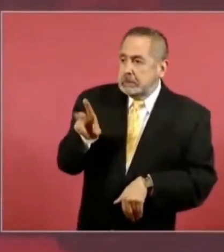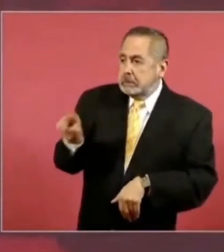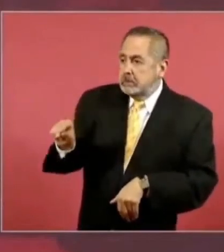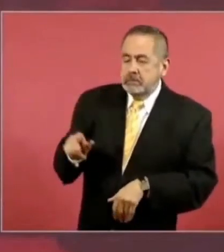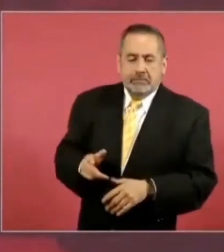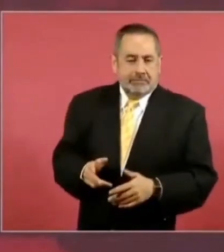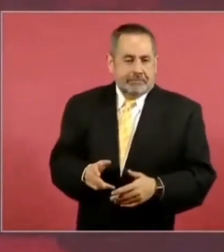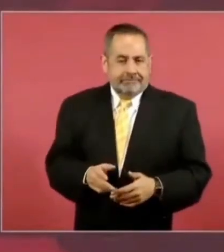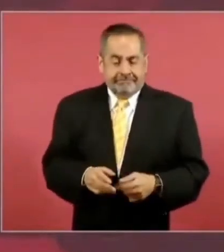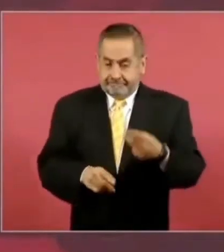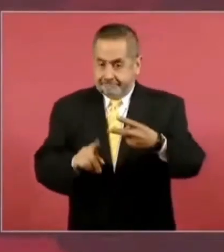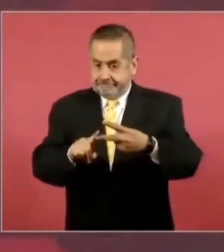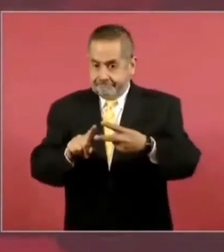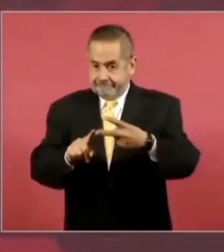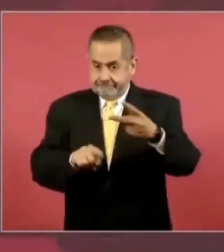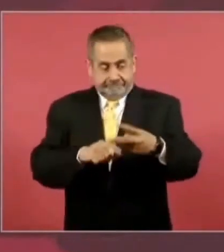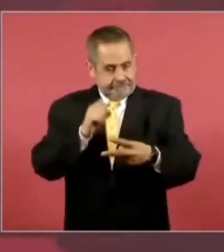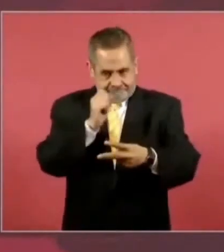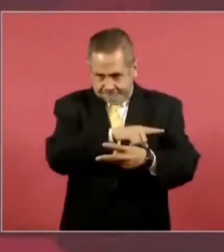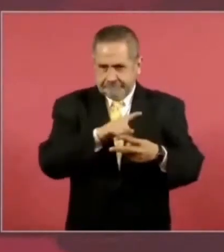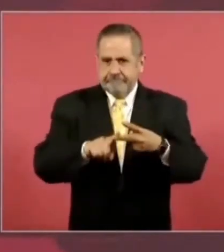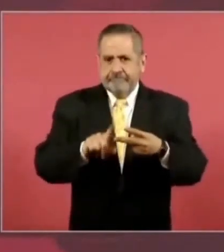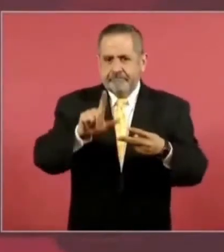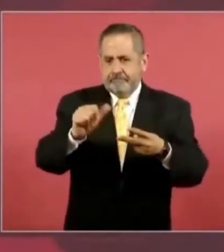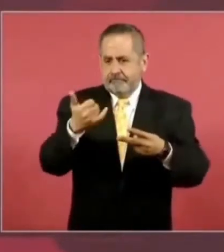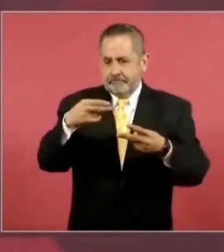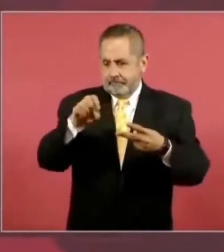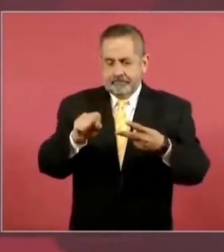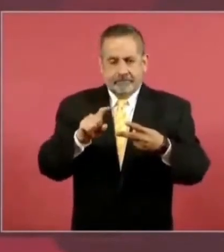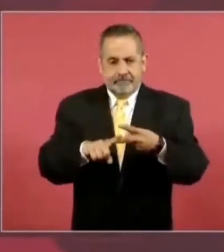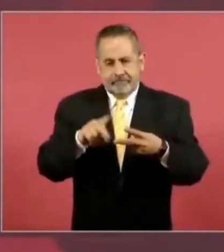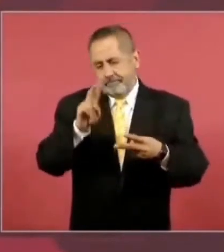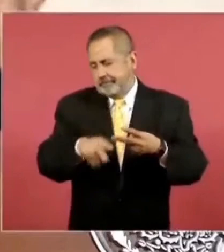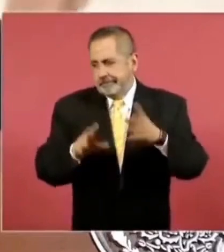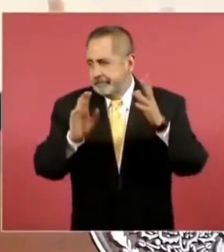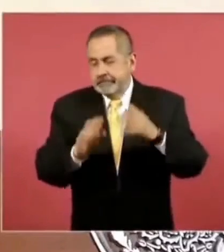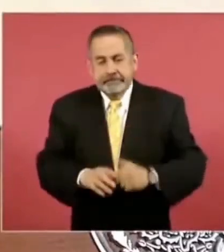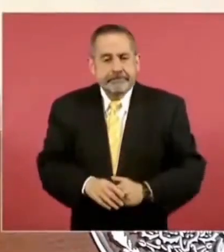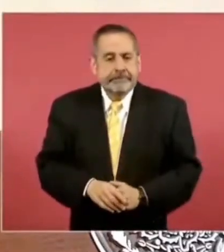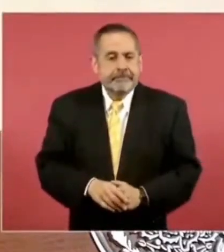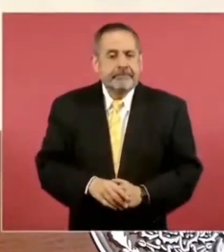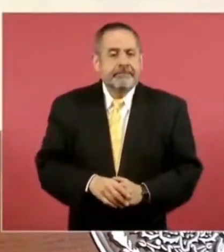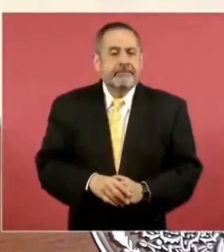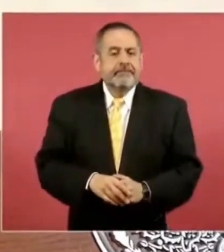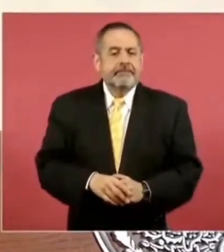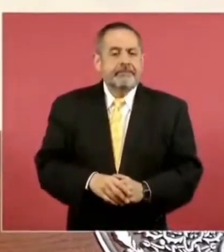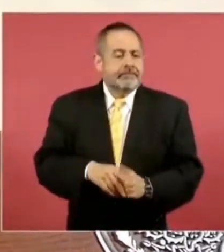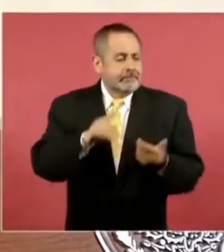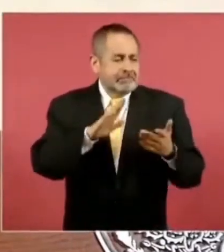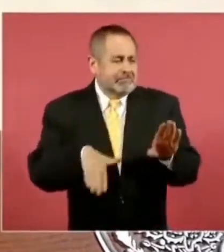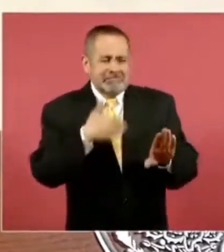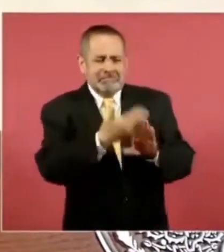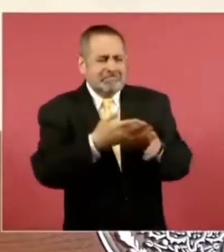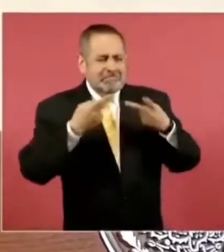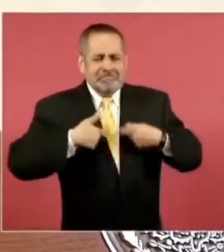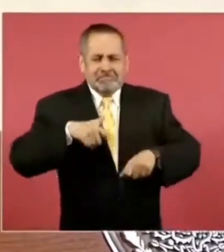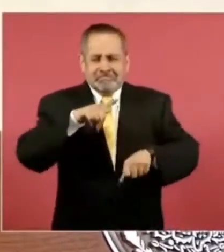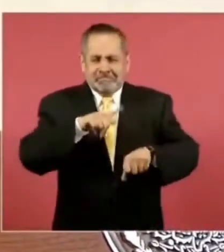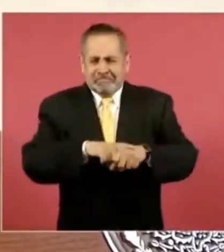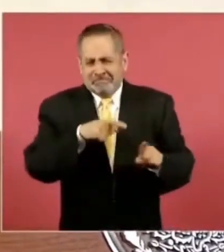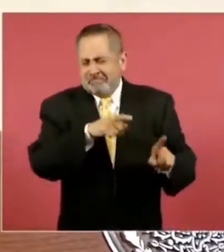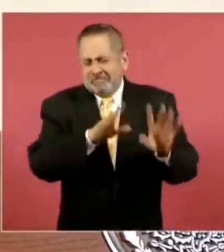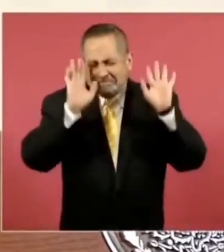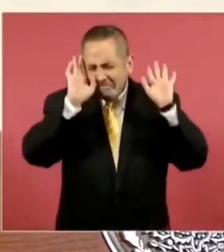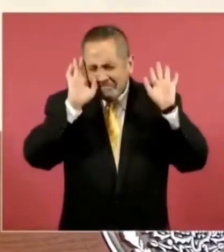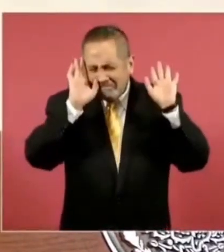dos del señor Lainez. La verdad que no tengo nada contra él, o no es nada personal,